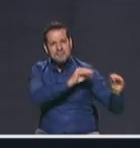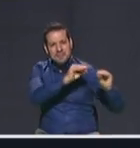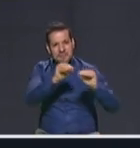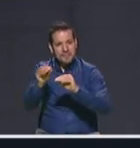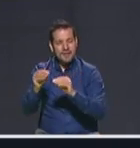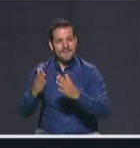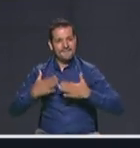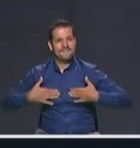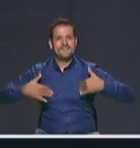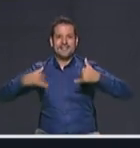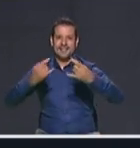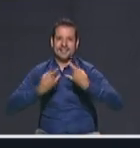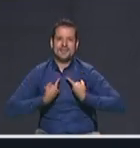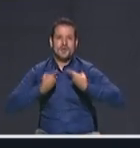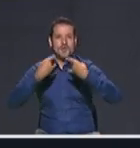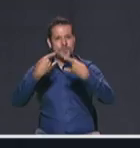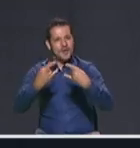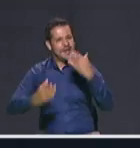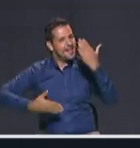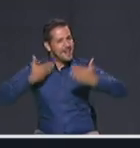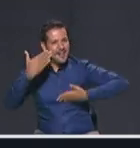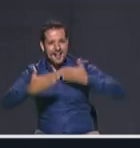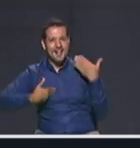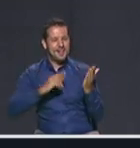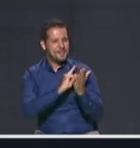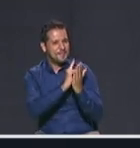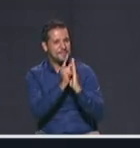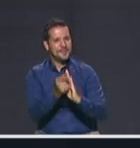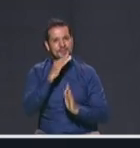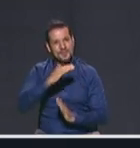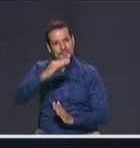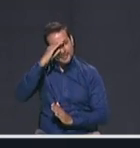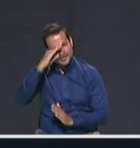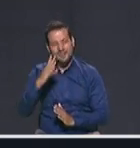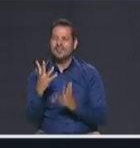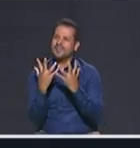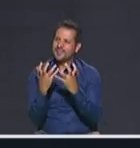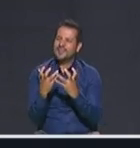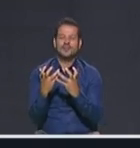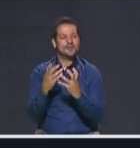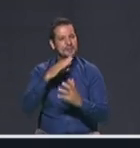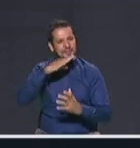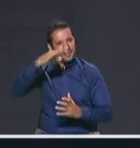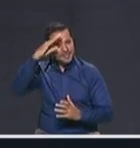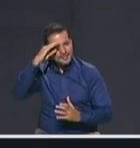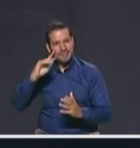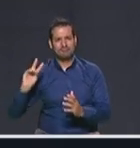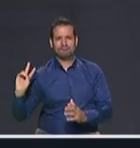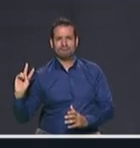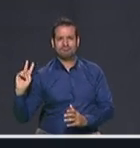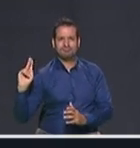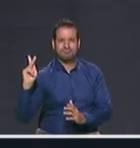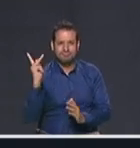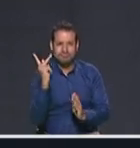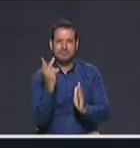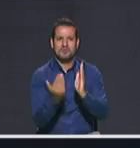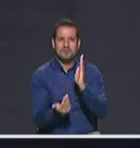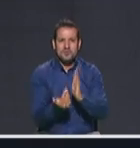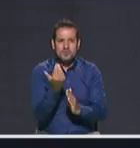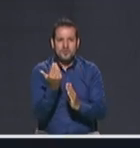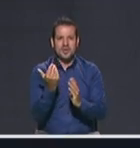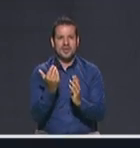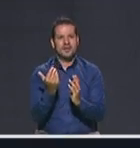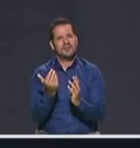Y felicidad, que gocemos y disfrutemos cada minuto de Medellín. Quiero una Medellín moderna, cívica, verde